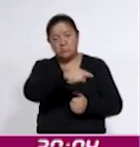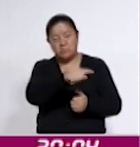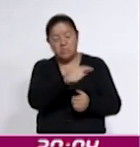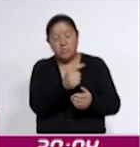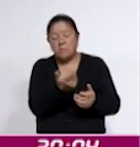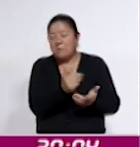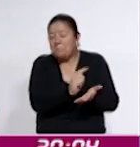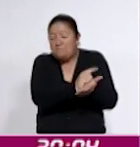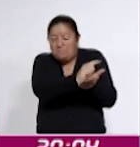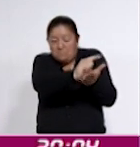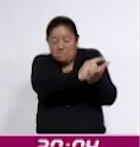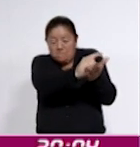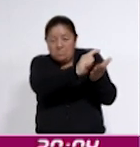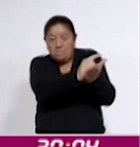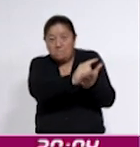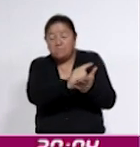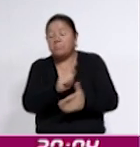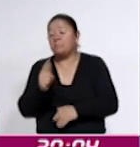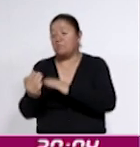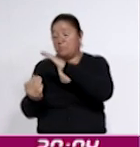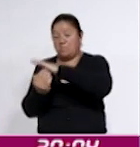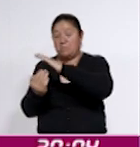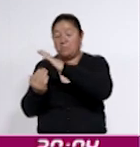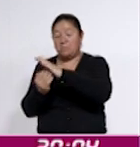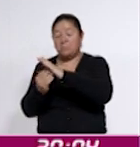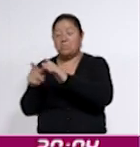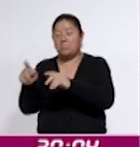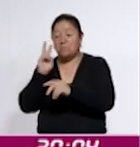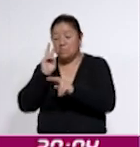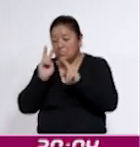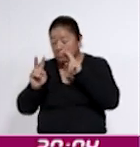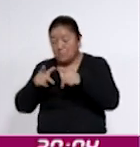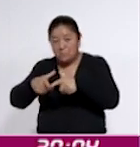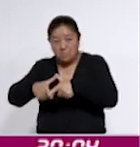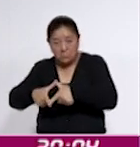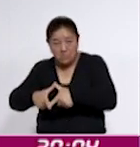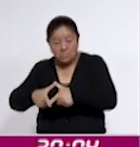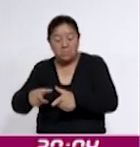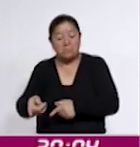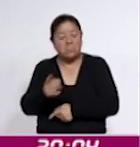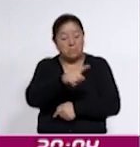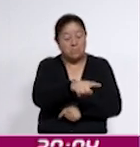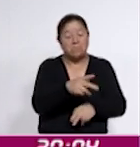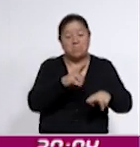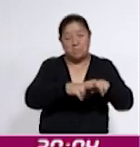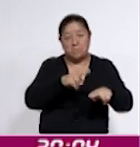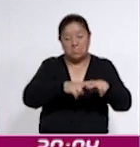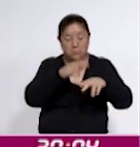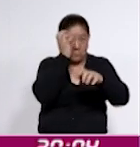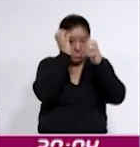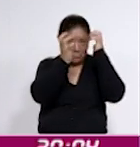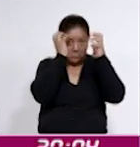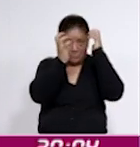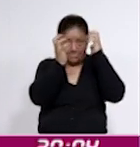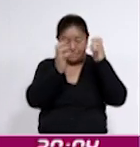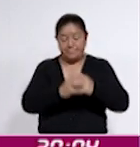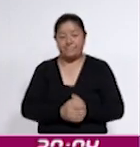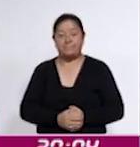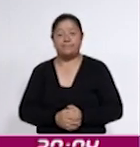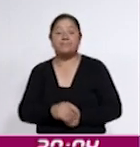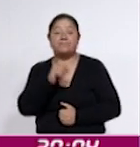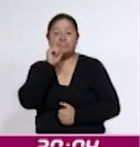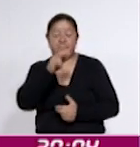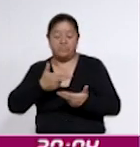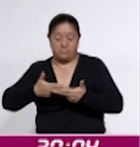para exploración ginecológica, una banca regadera, asimismo, una